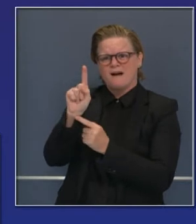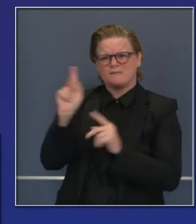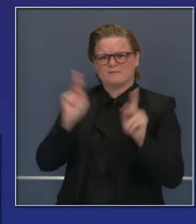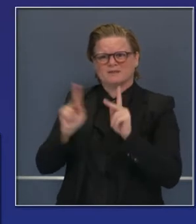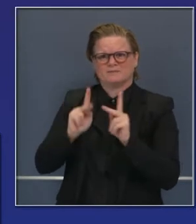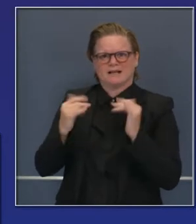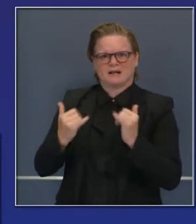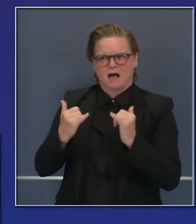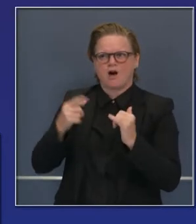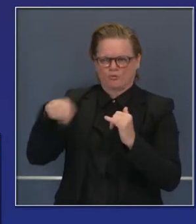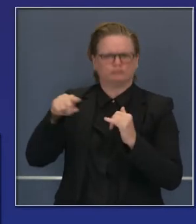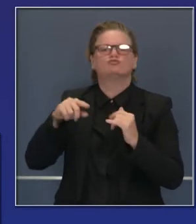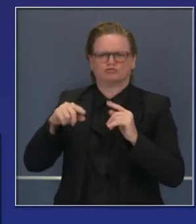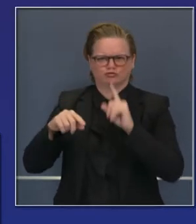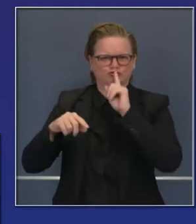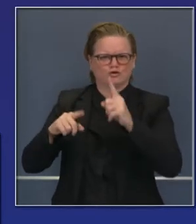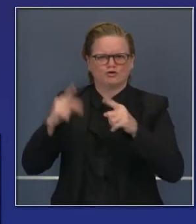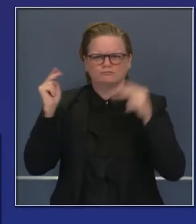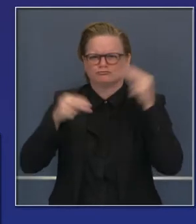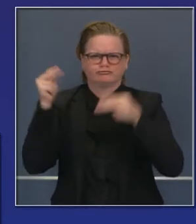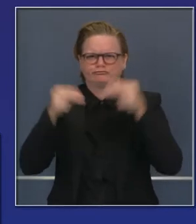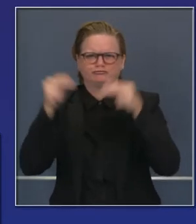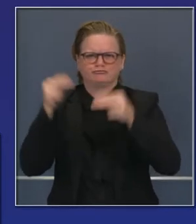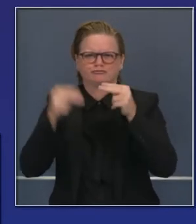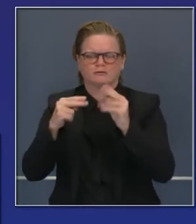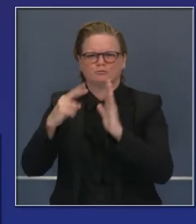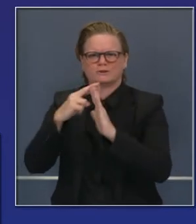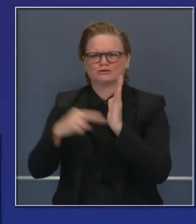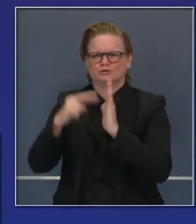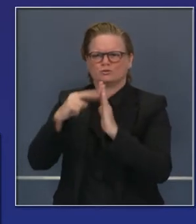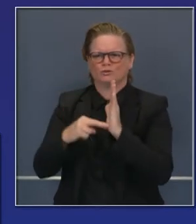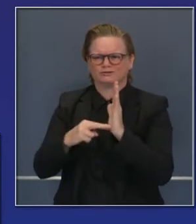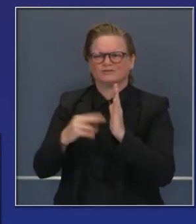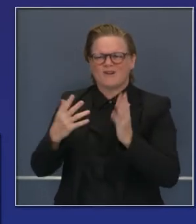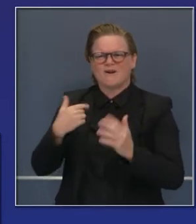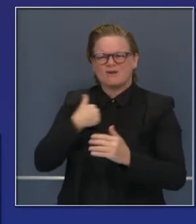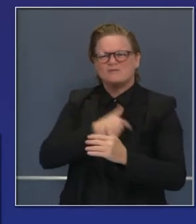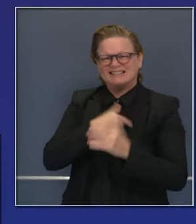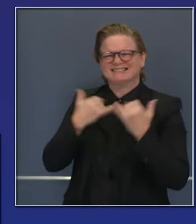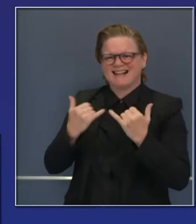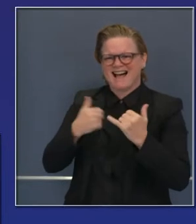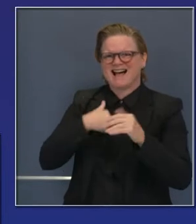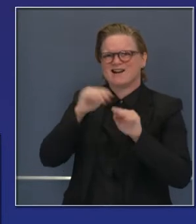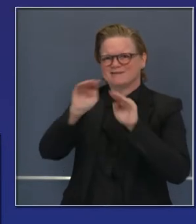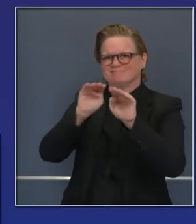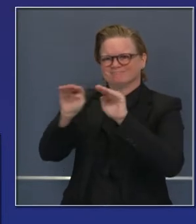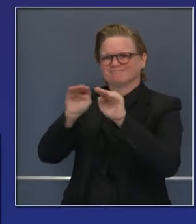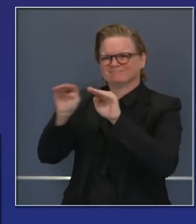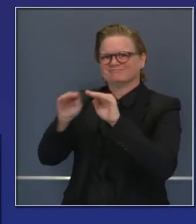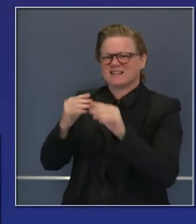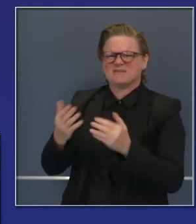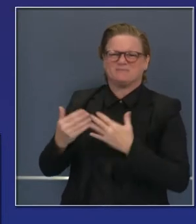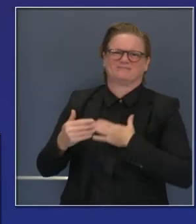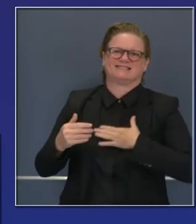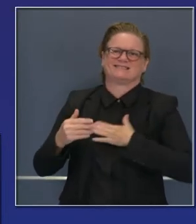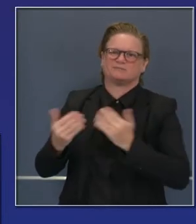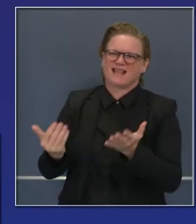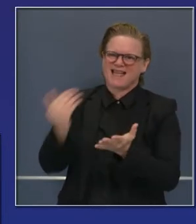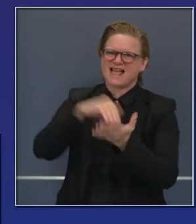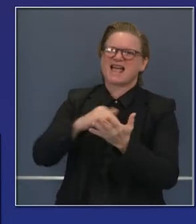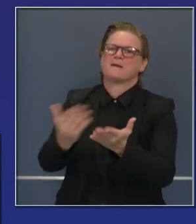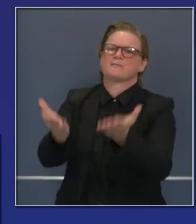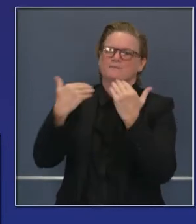registrados como parte de este trabajo de coordinación. Y seguiremos trabajando arduamente